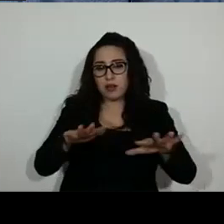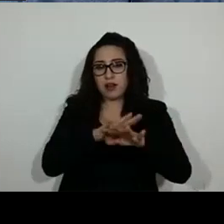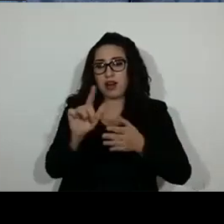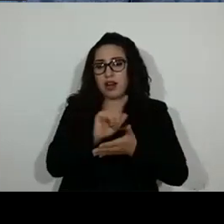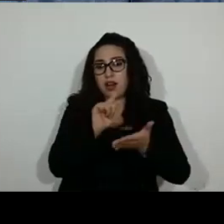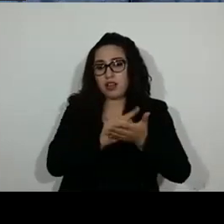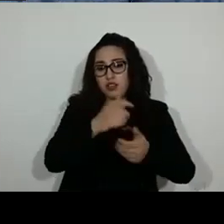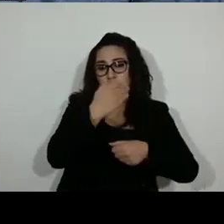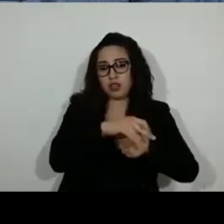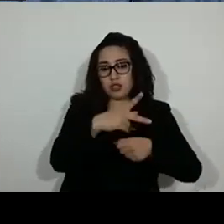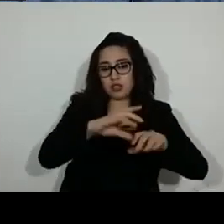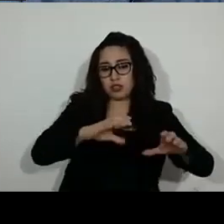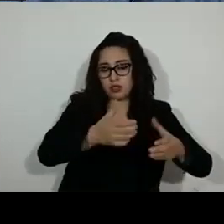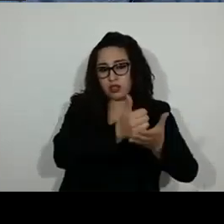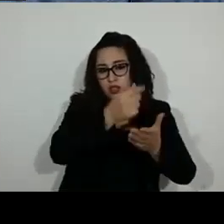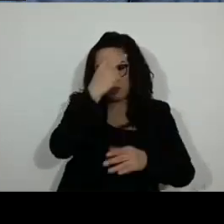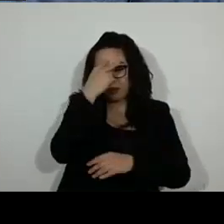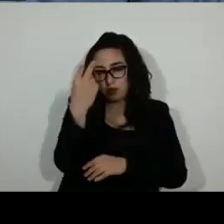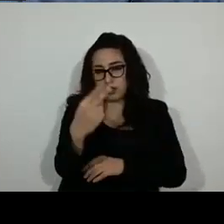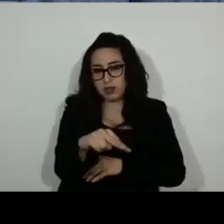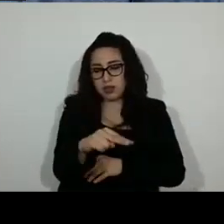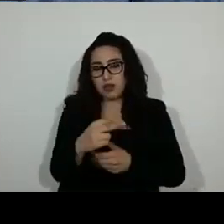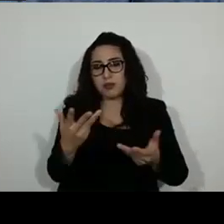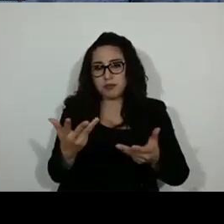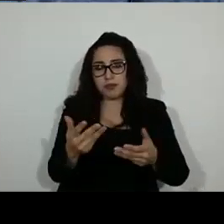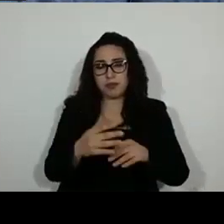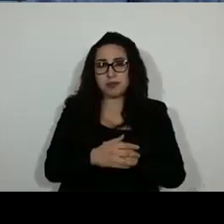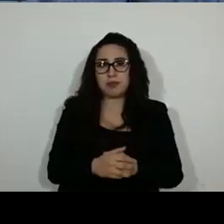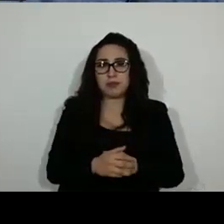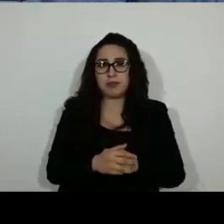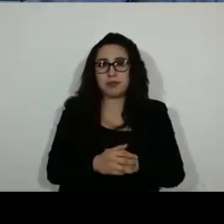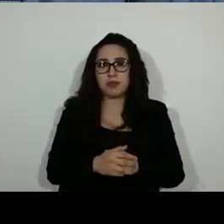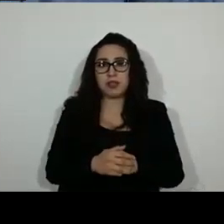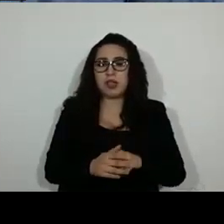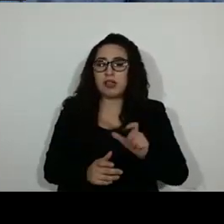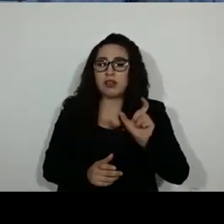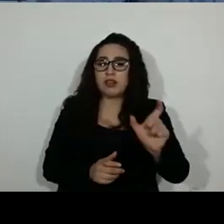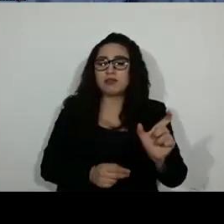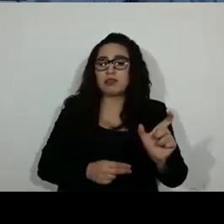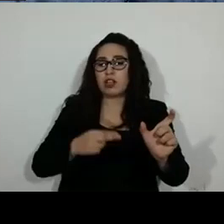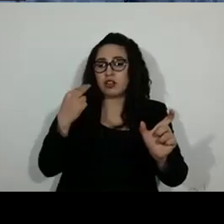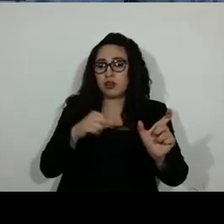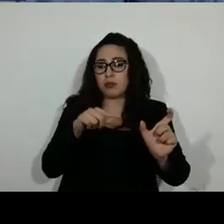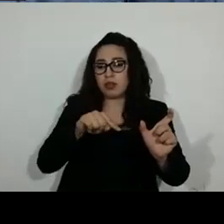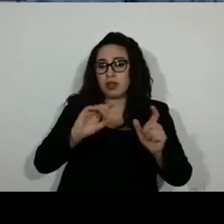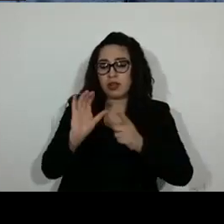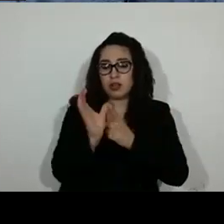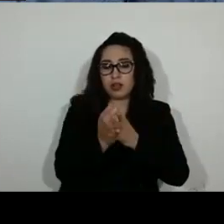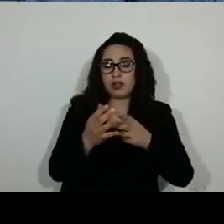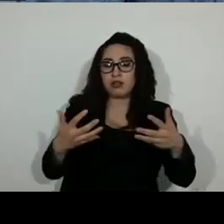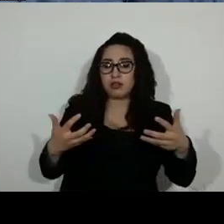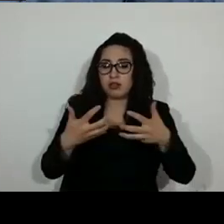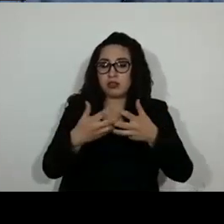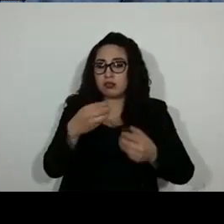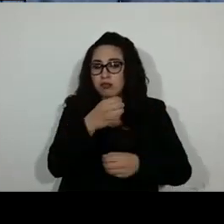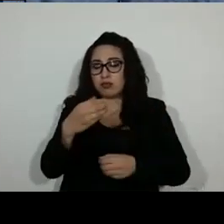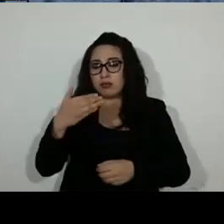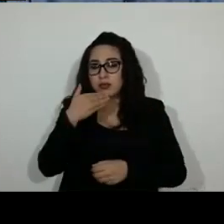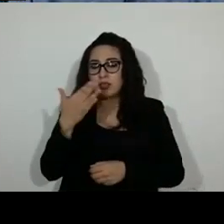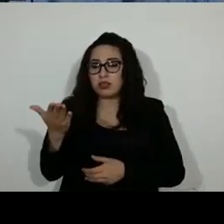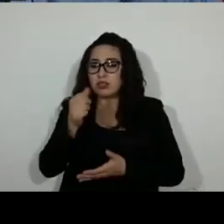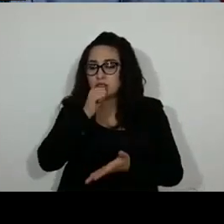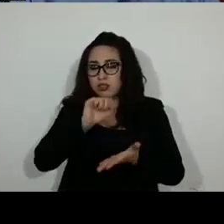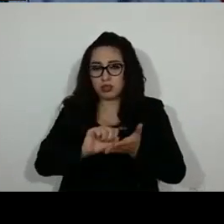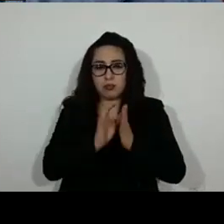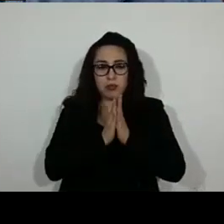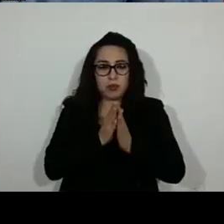de la Ciudad de México, para homologar la denominación de esta comisión, proceda a consultar la secretaría a las y